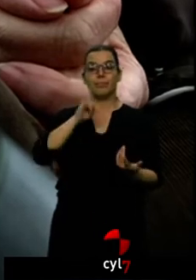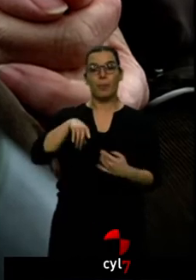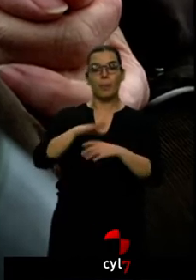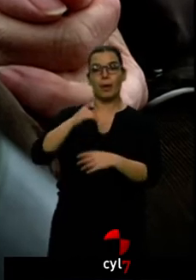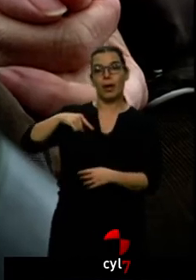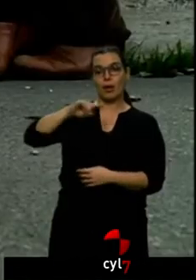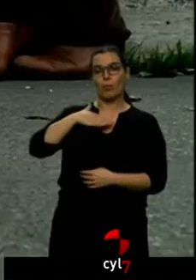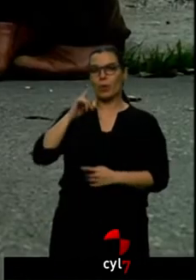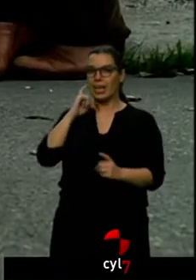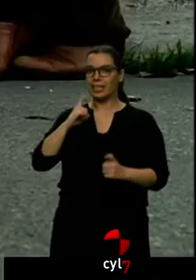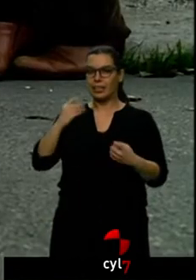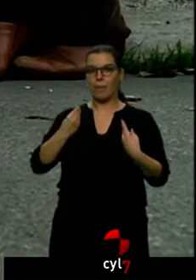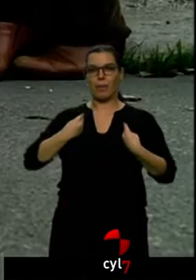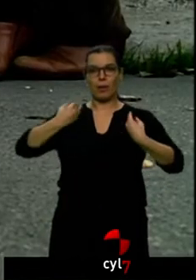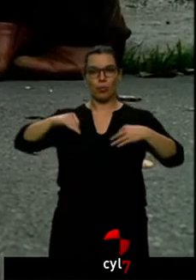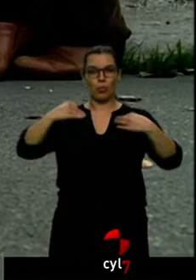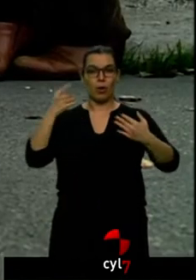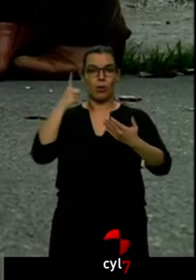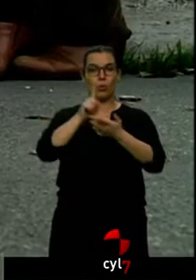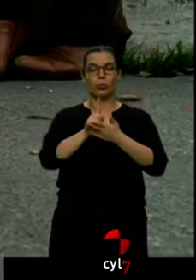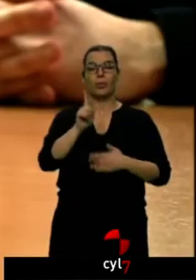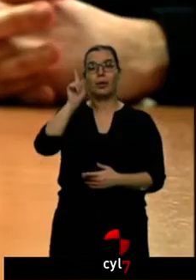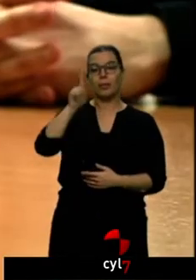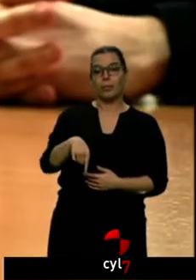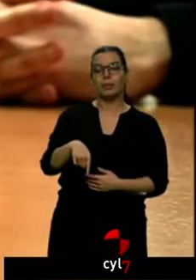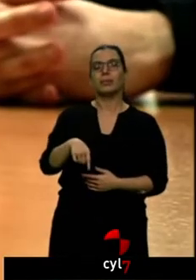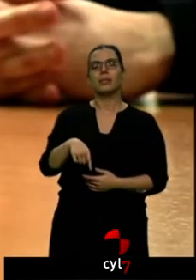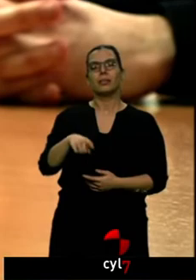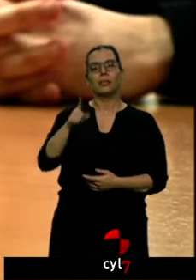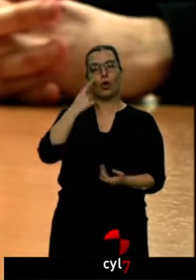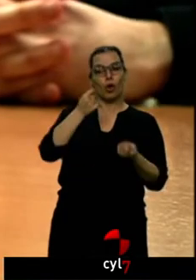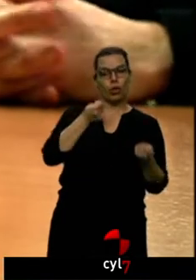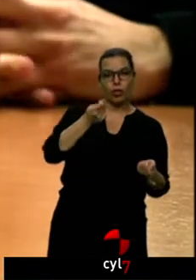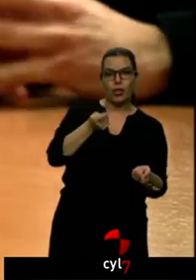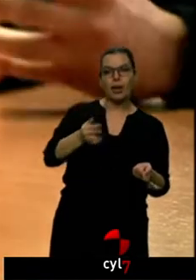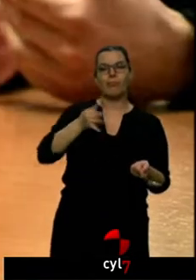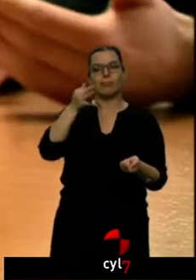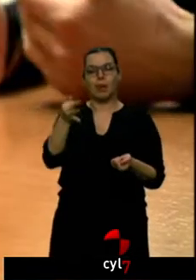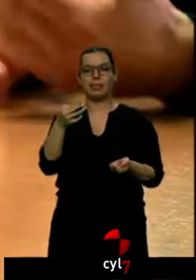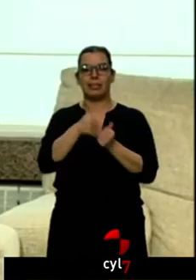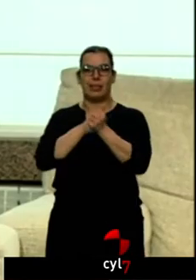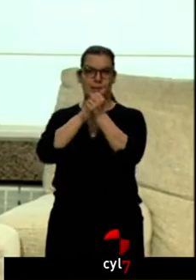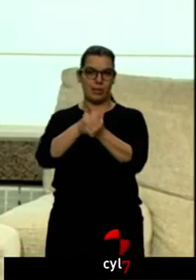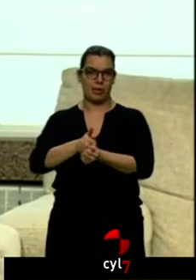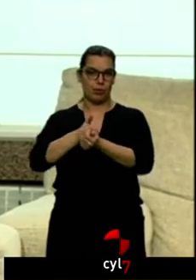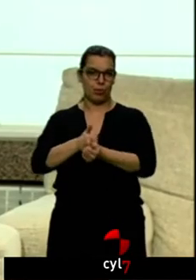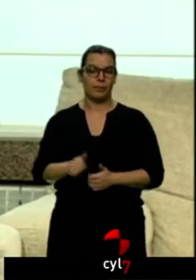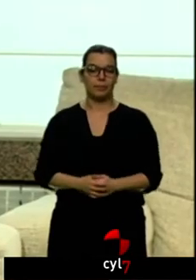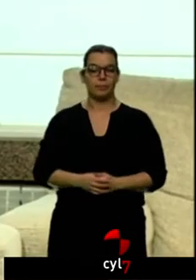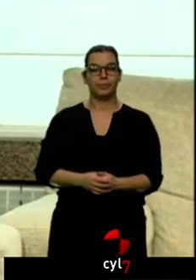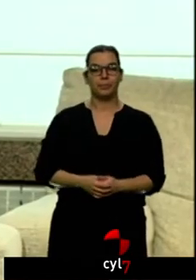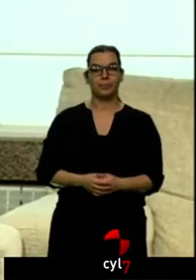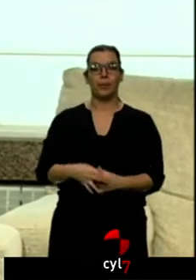recobrar su vida cuanto antes. Las unidades, además de coordinar, también hacen el seguimiento de los casos. A partir de ahora también se va a